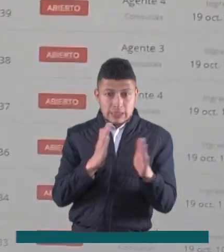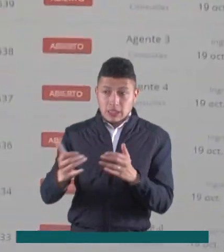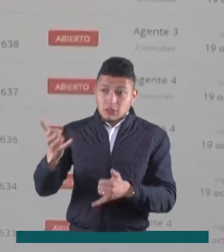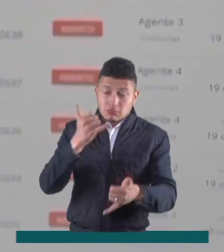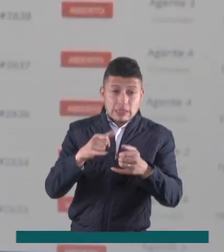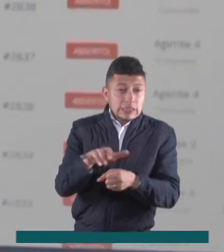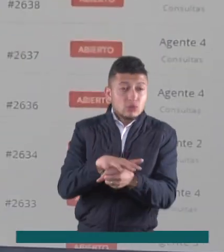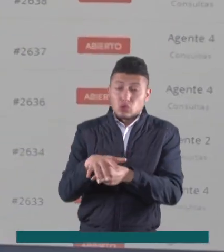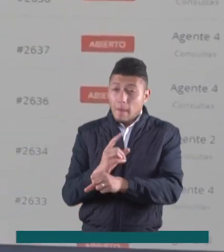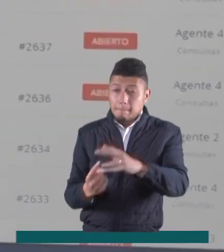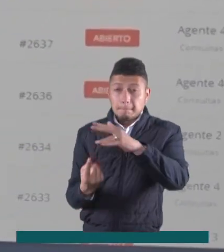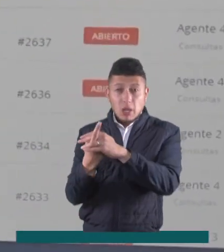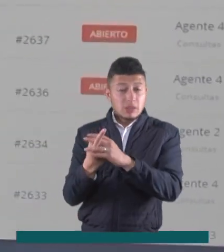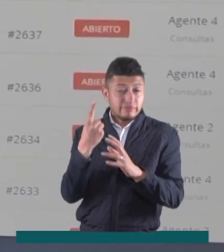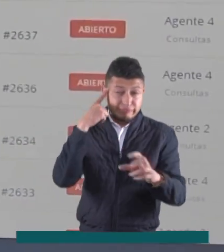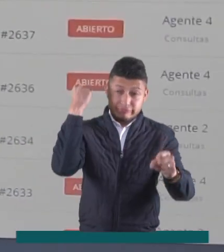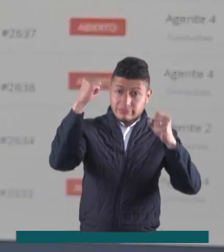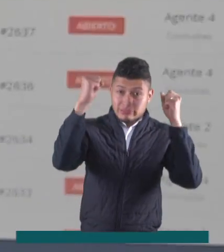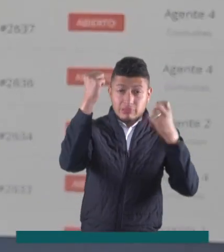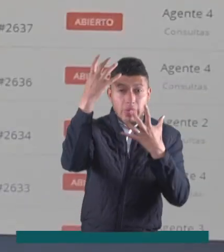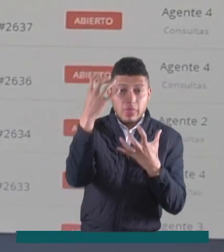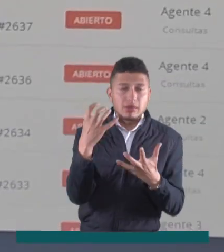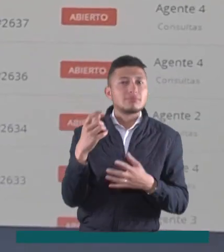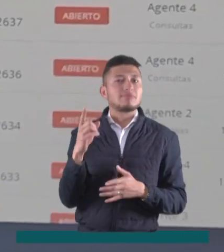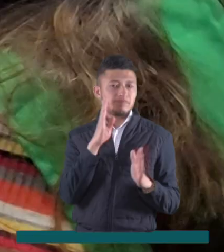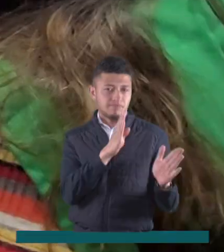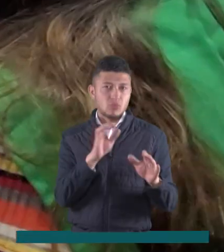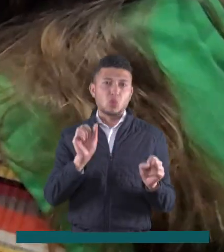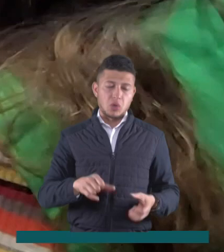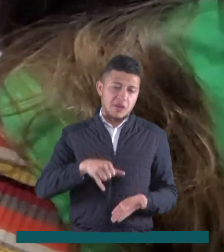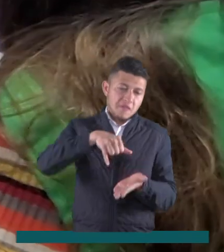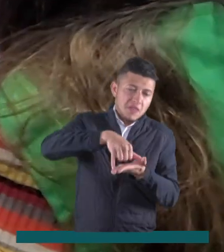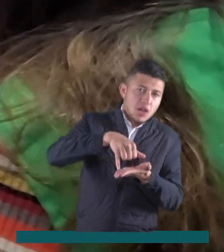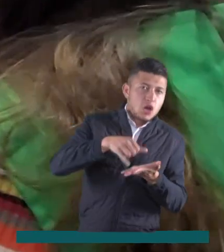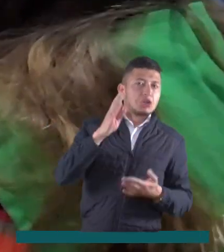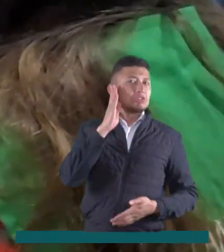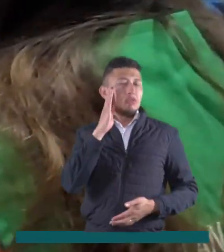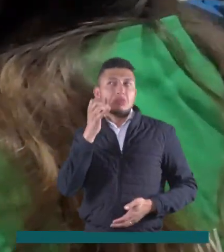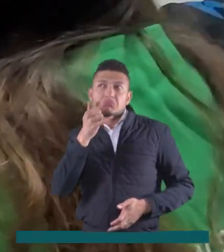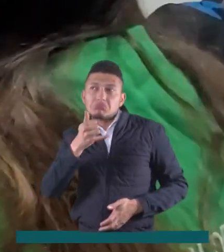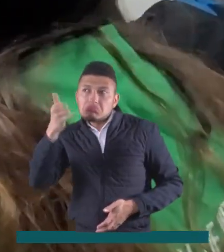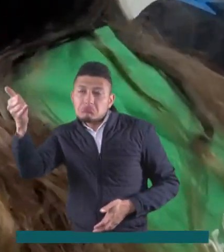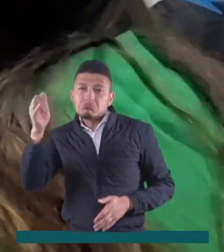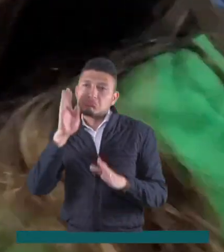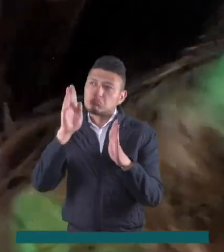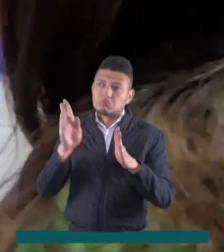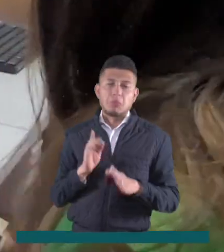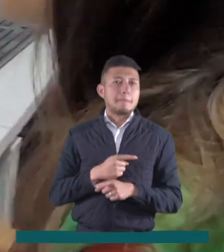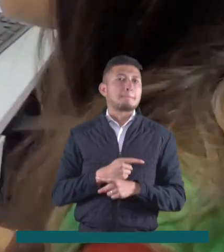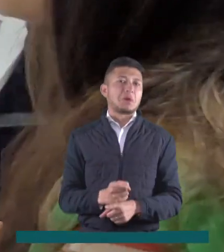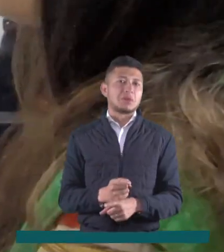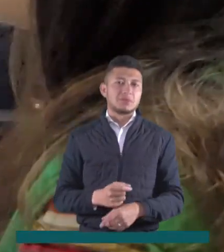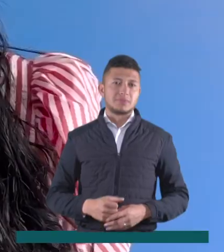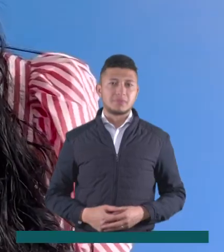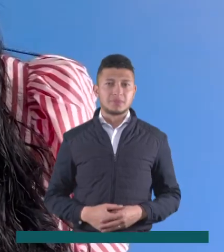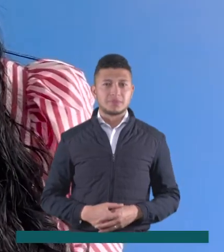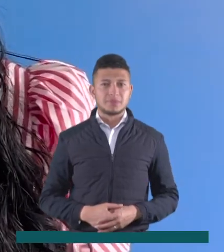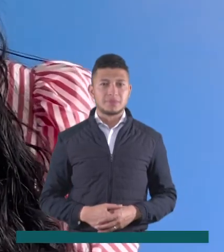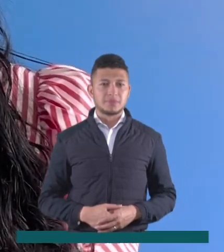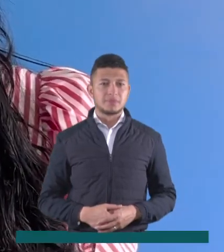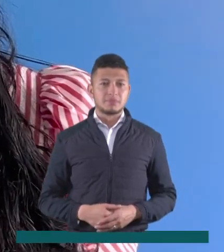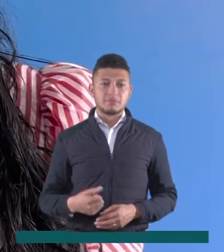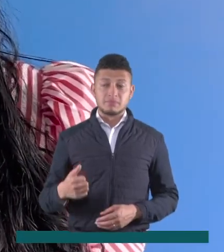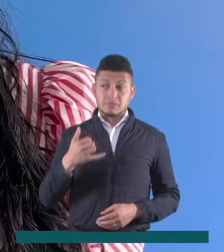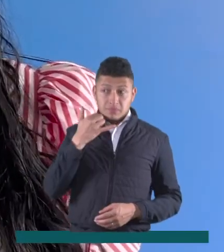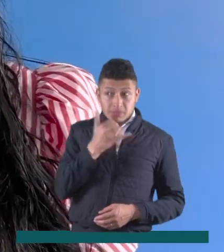tratar los diferentes casos de crisis. Las personas podrán comunicarse desde un fijo o celular y ser atendidas de manera inmediata. La